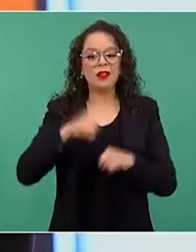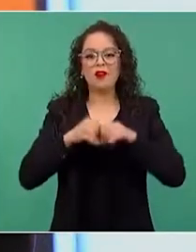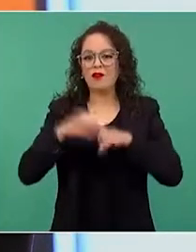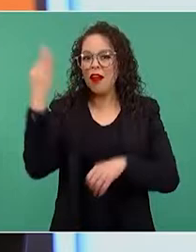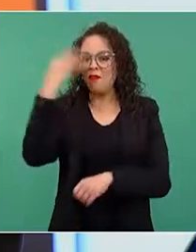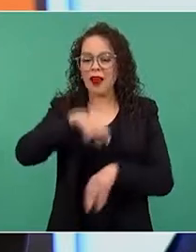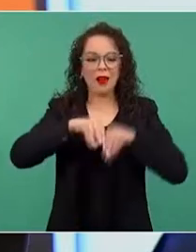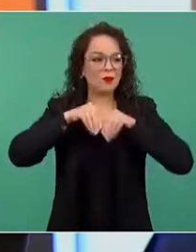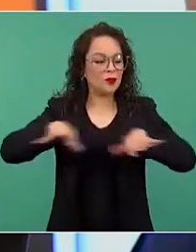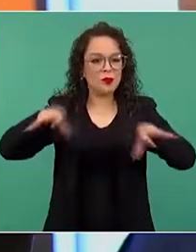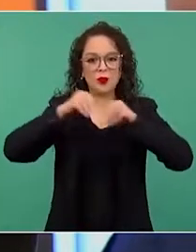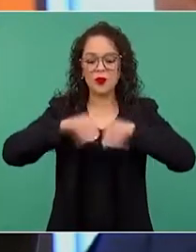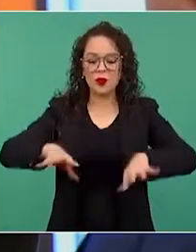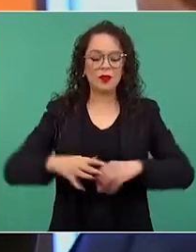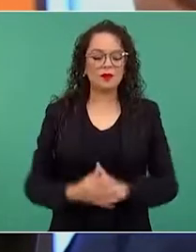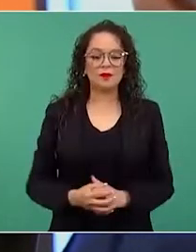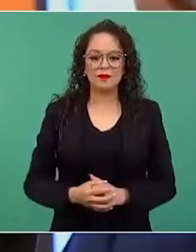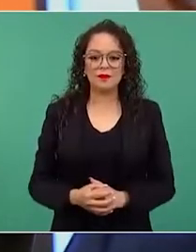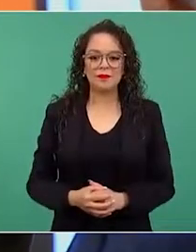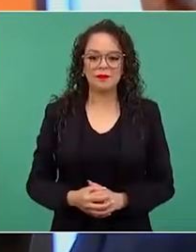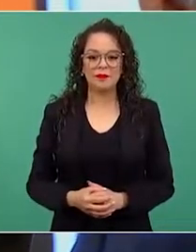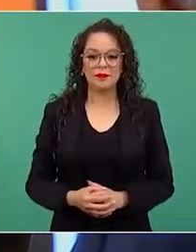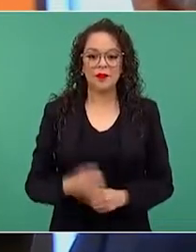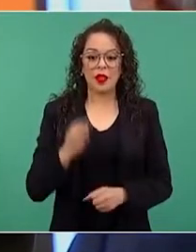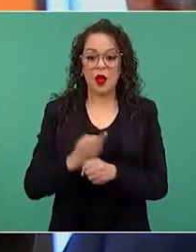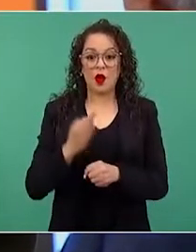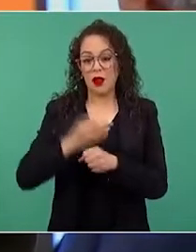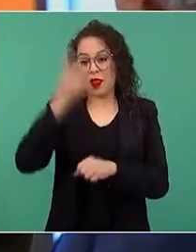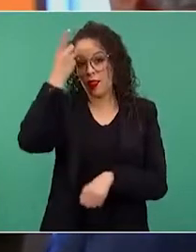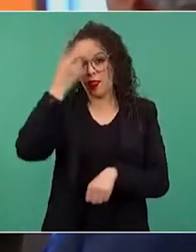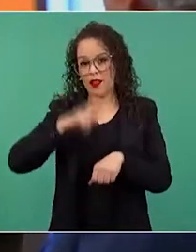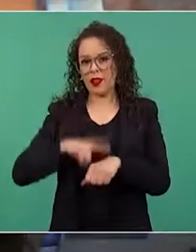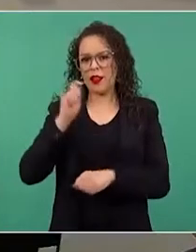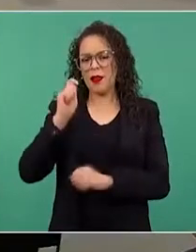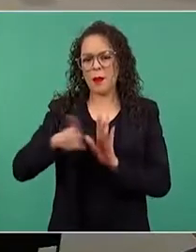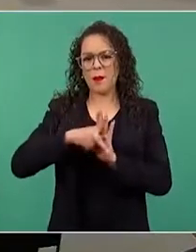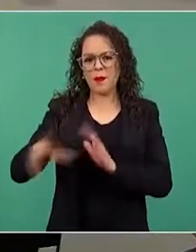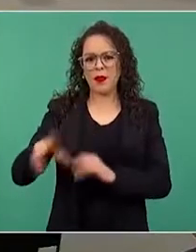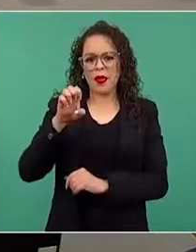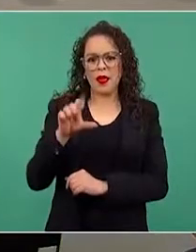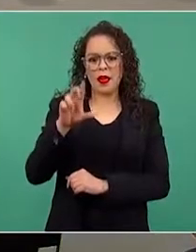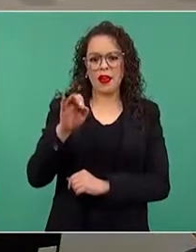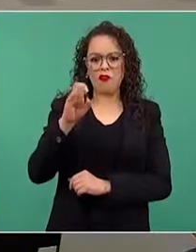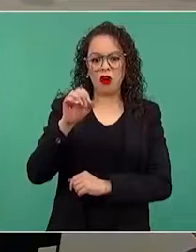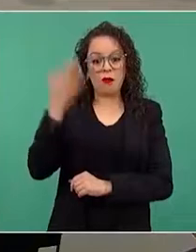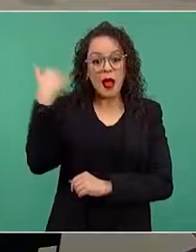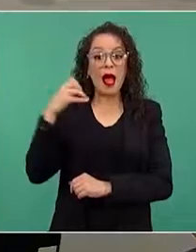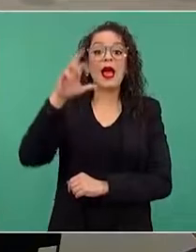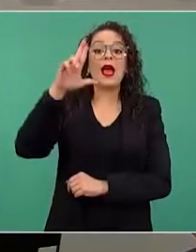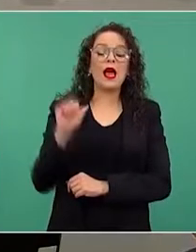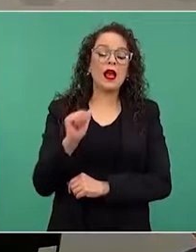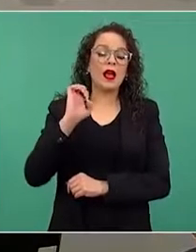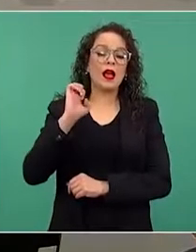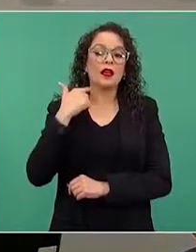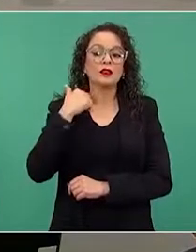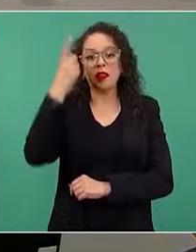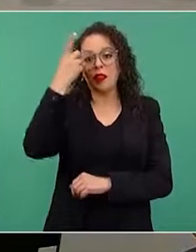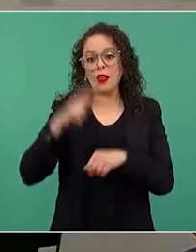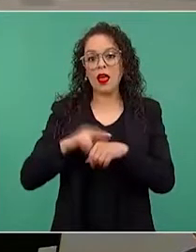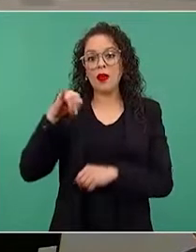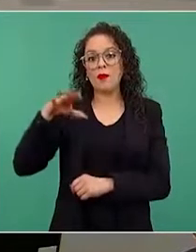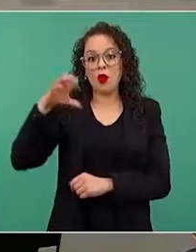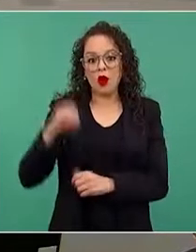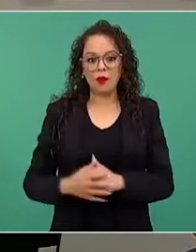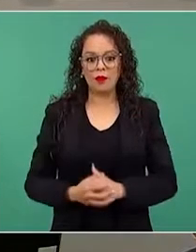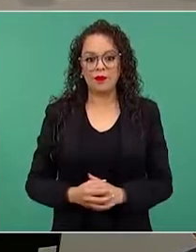curioso que muchos desconocen. El actual director del diario Reforma era director del IMCO, organismo que destaca por